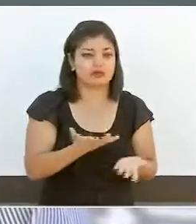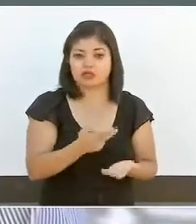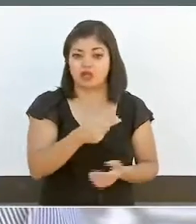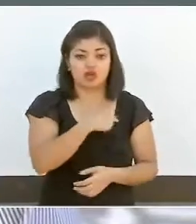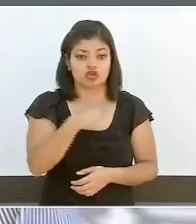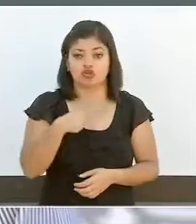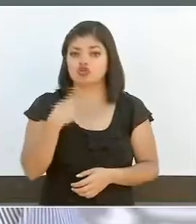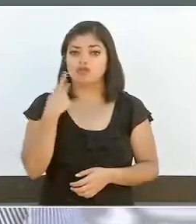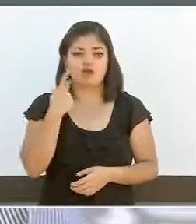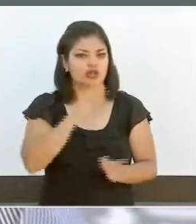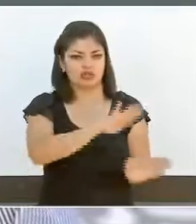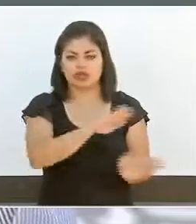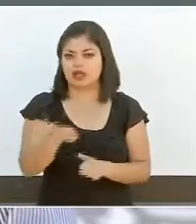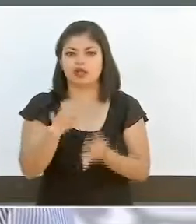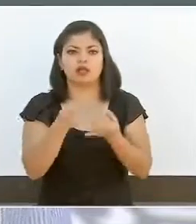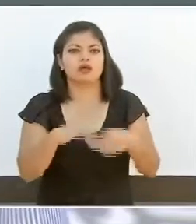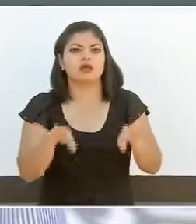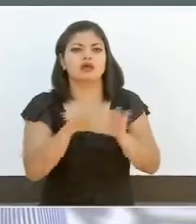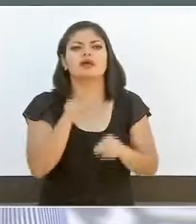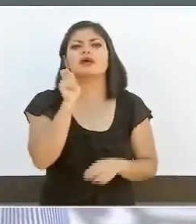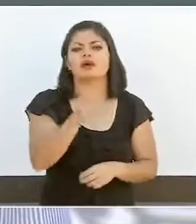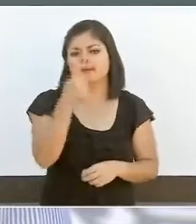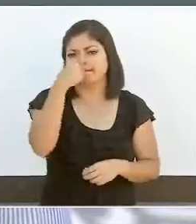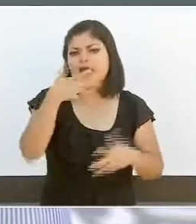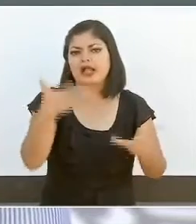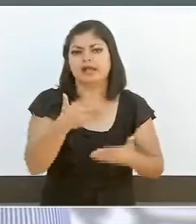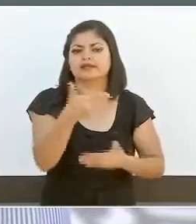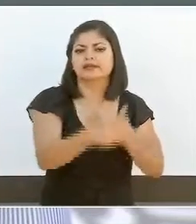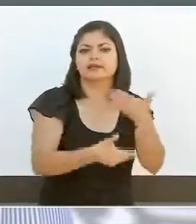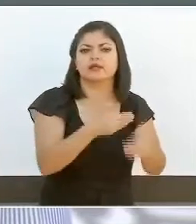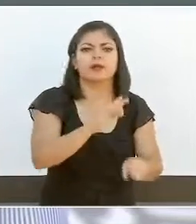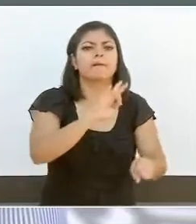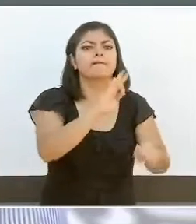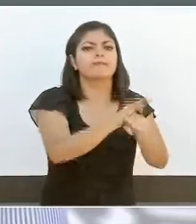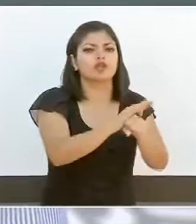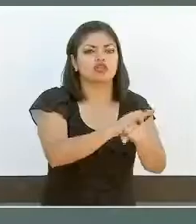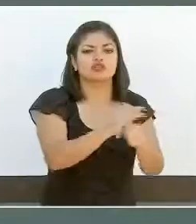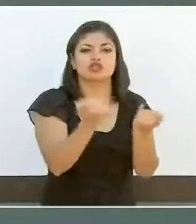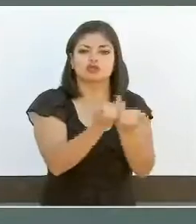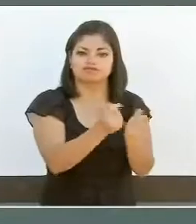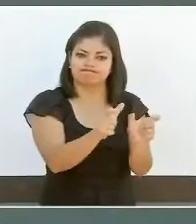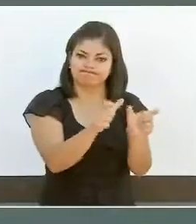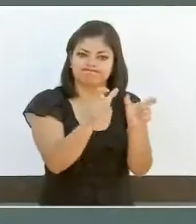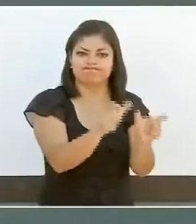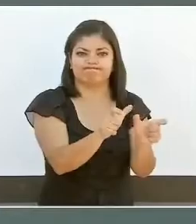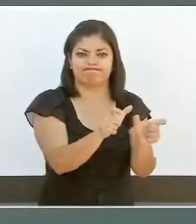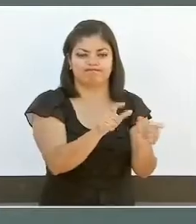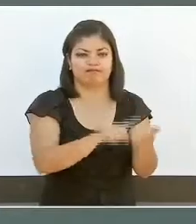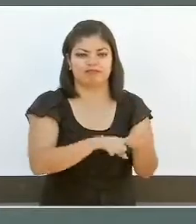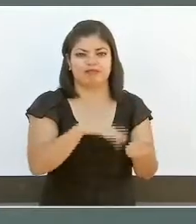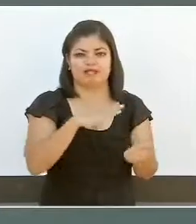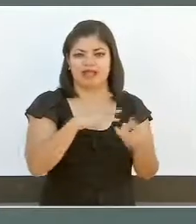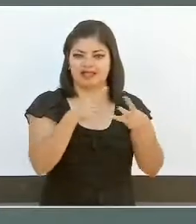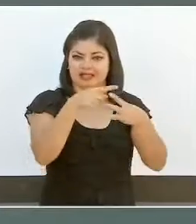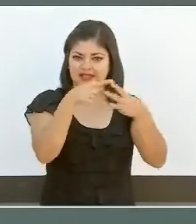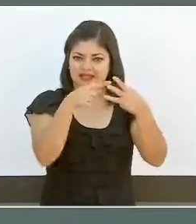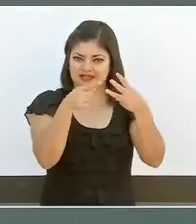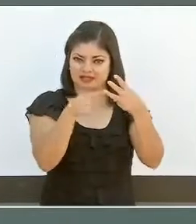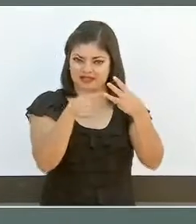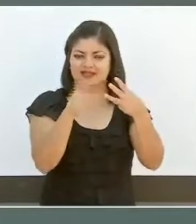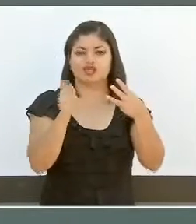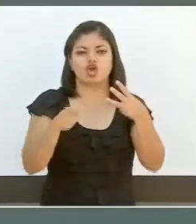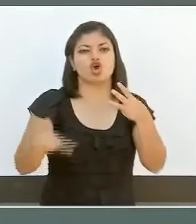coordinación, hacemos estas acciones de protección y seguimiento entre los tres órdenes de gobierno